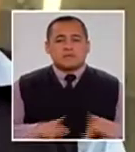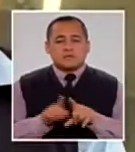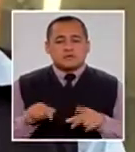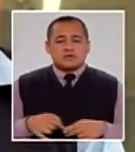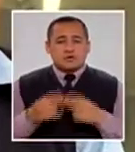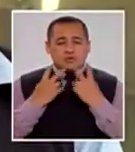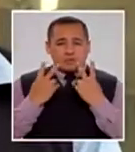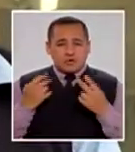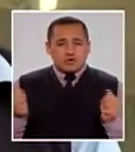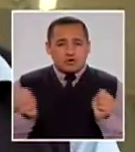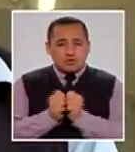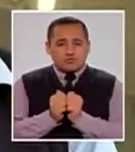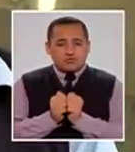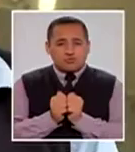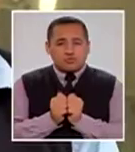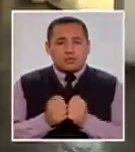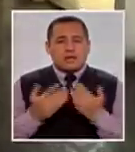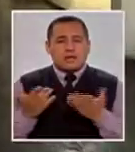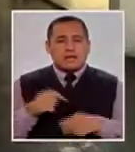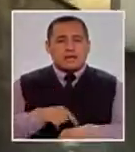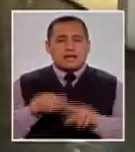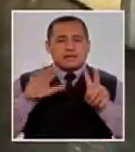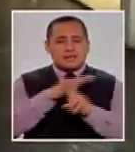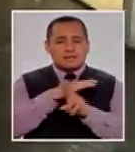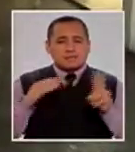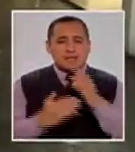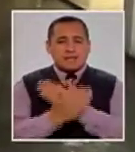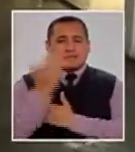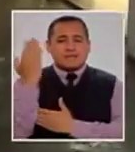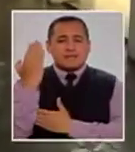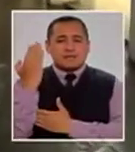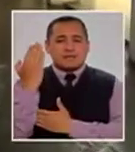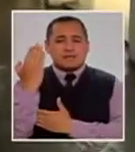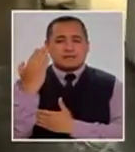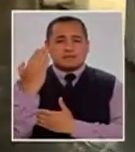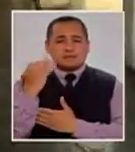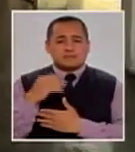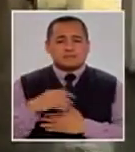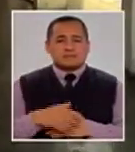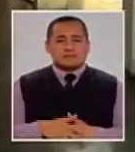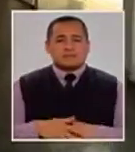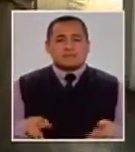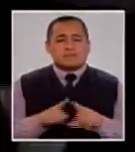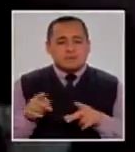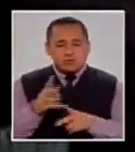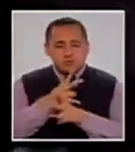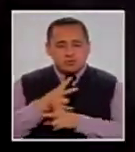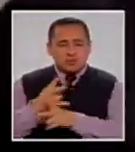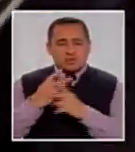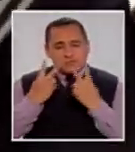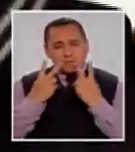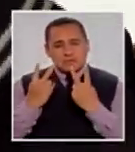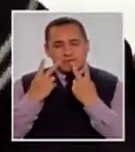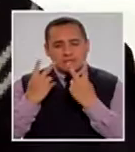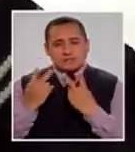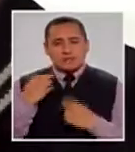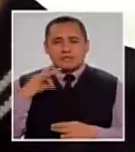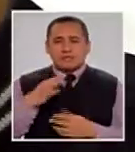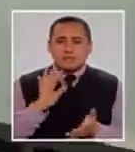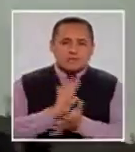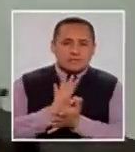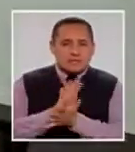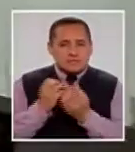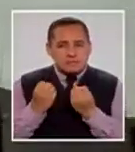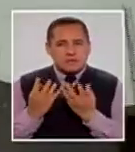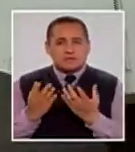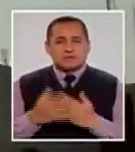Yo vengo, como se llama con él, a las 7 y media de la mañana. Y estar cuidándolos, viéndolos siempre, que esté